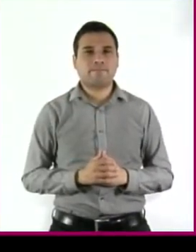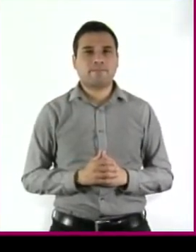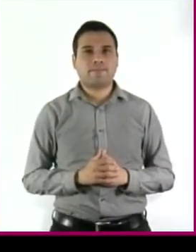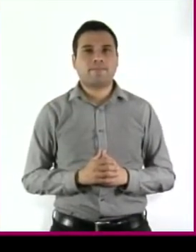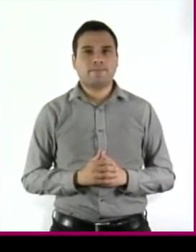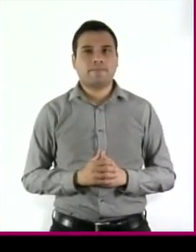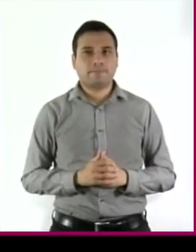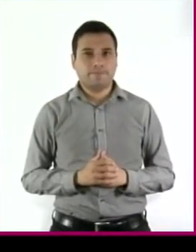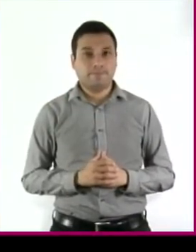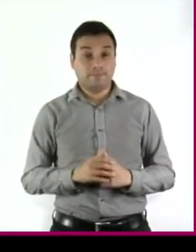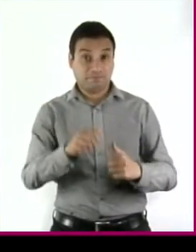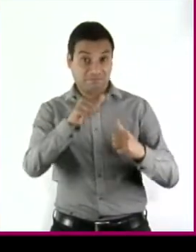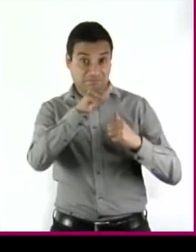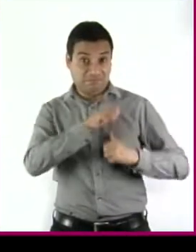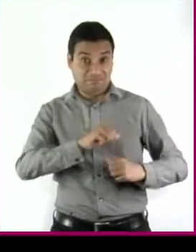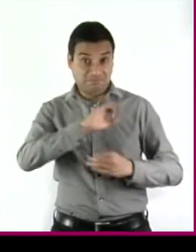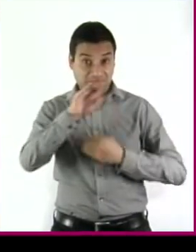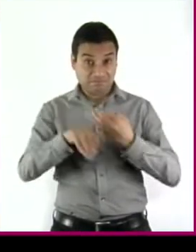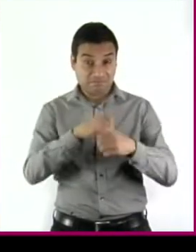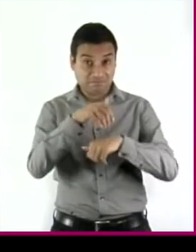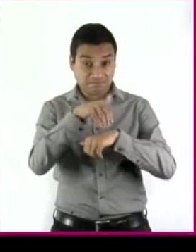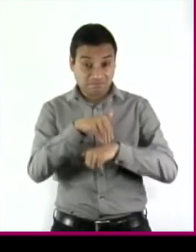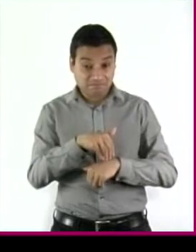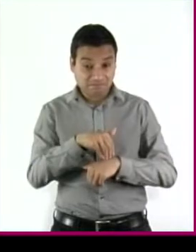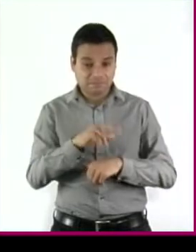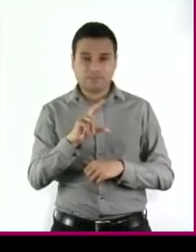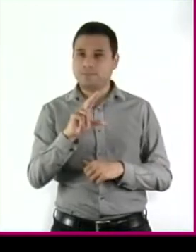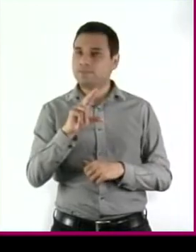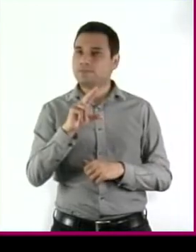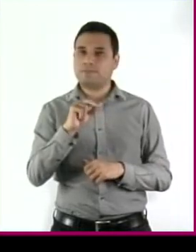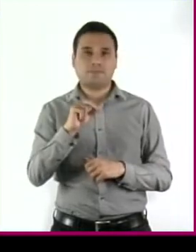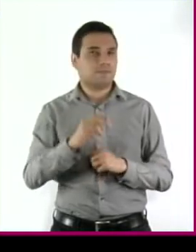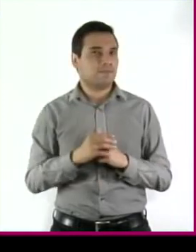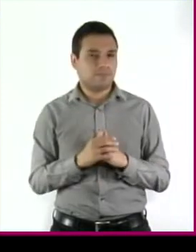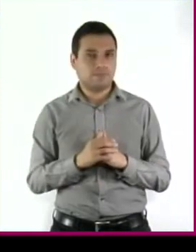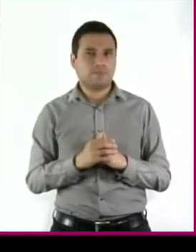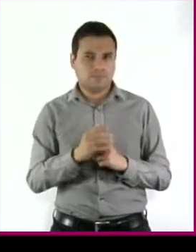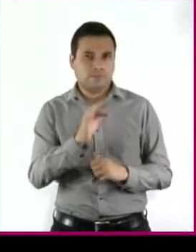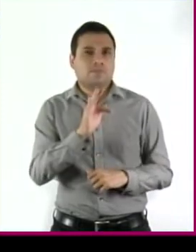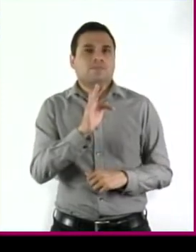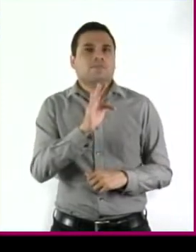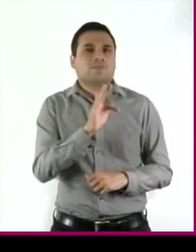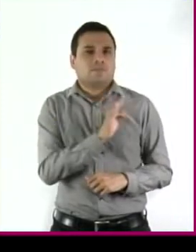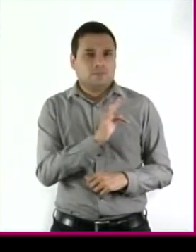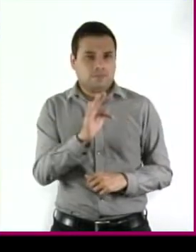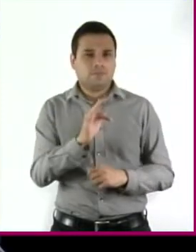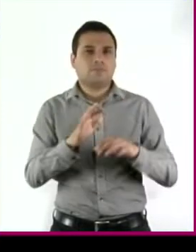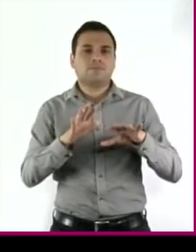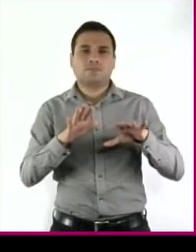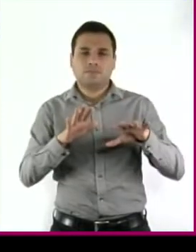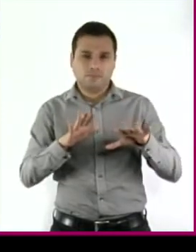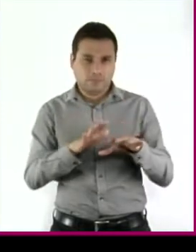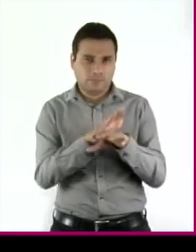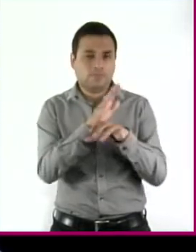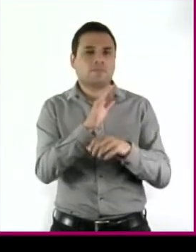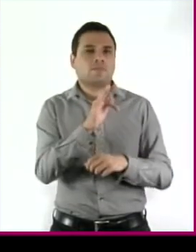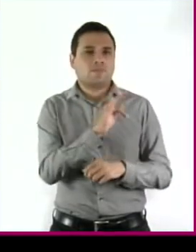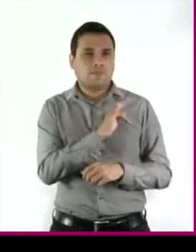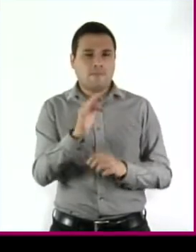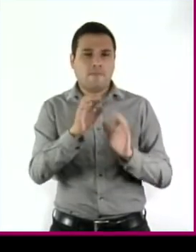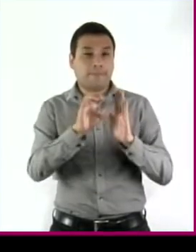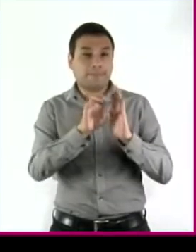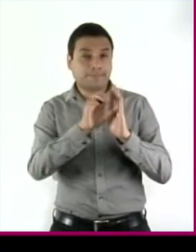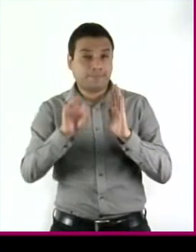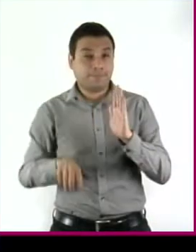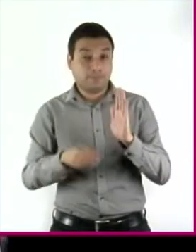obedecer a toda autoridad? Con el fin de cambiarlas para mejor, debemos oponernos a las normas injustas por